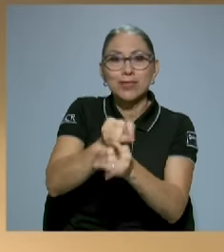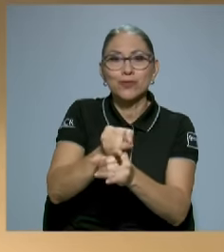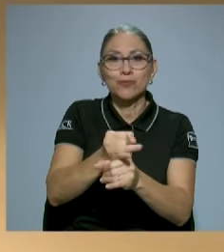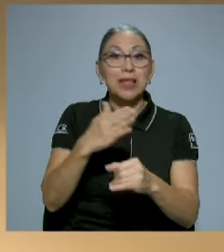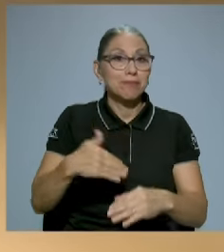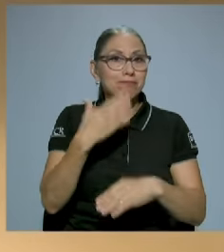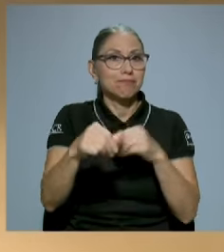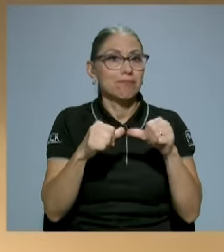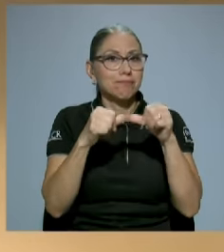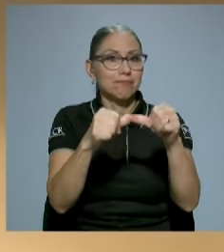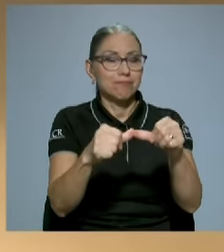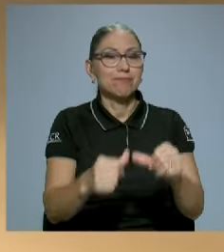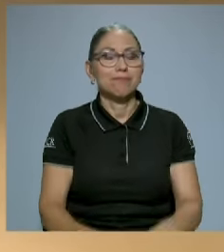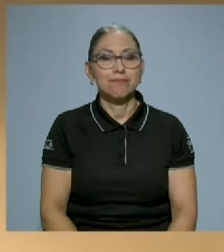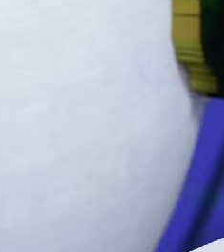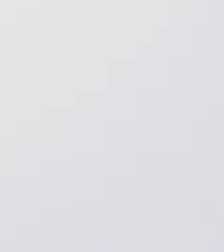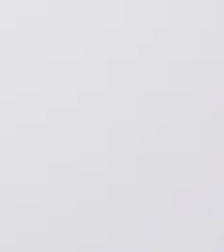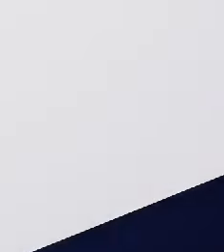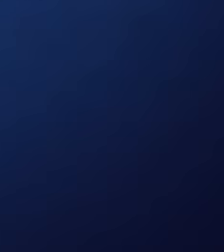vez que el canal nos invite a hacerlo.